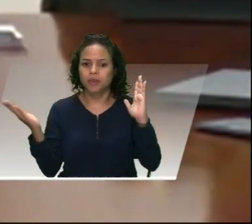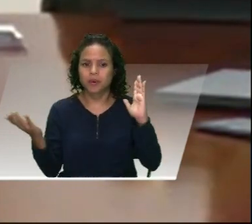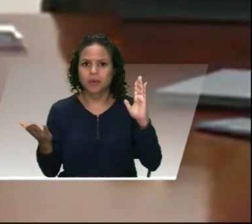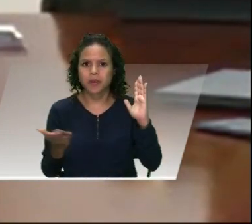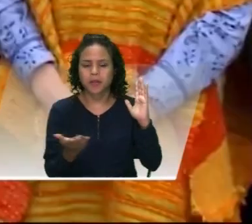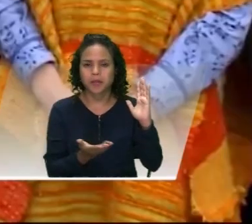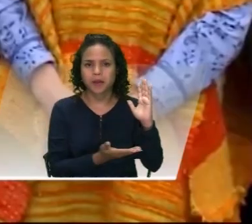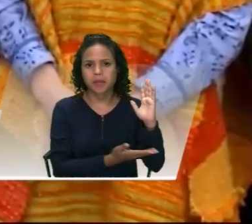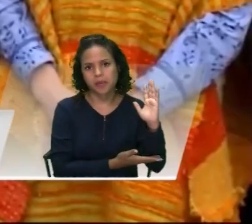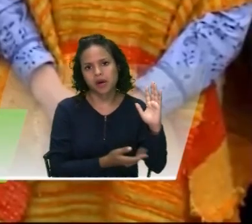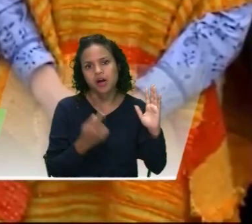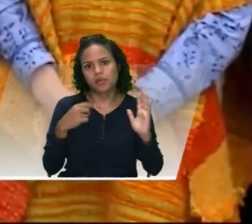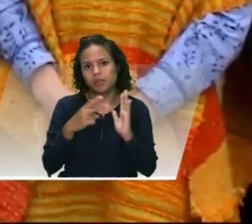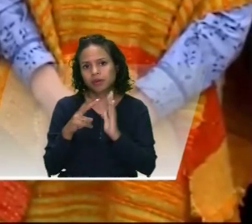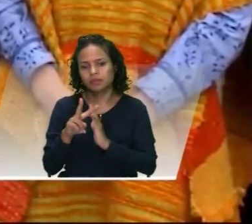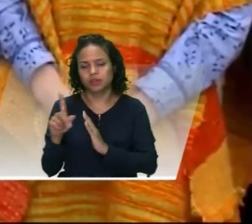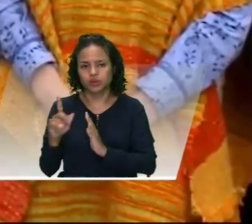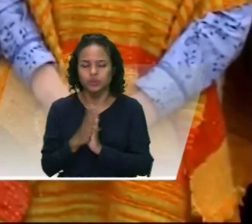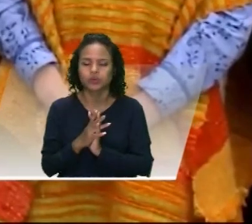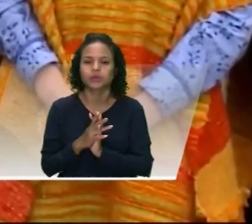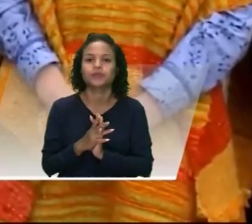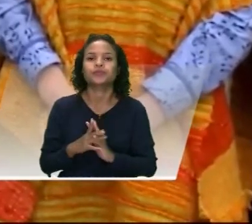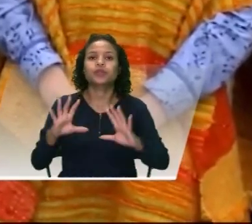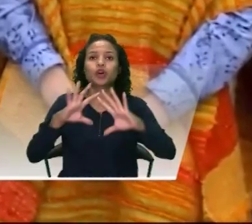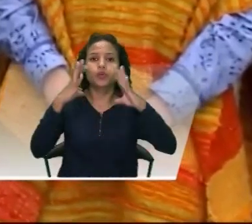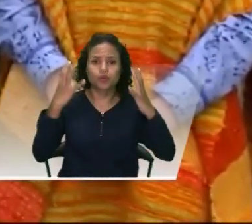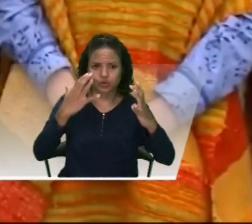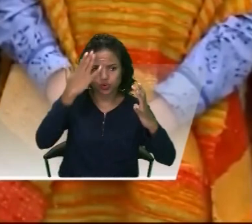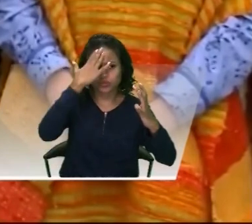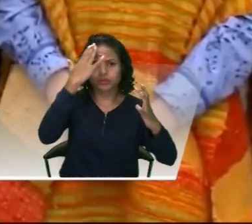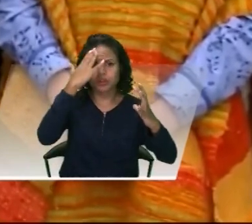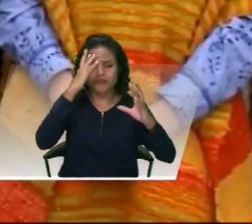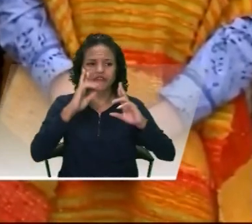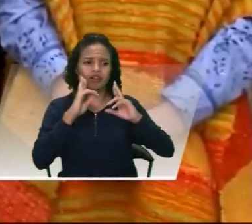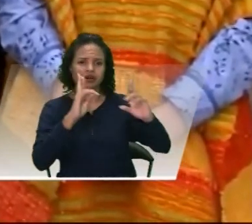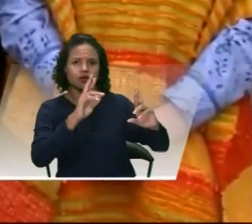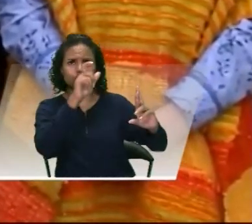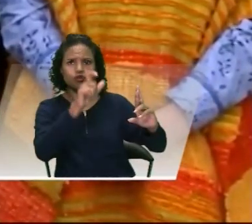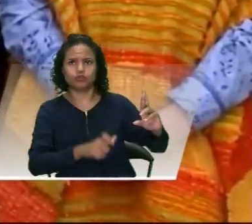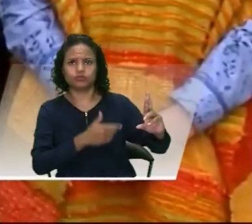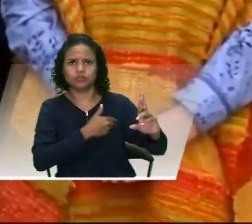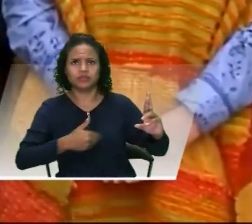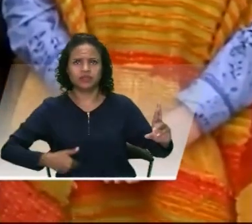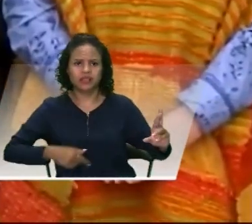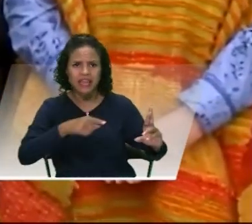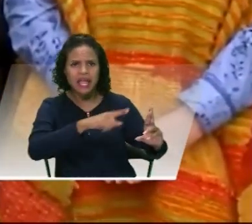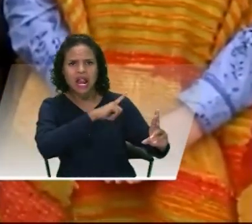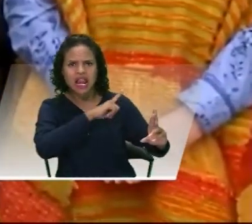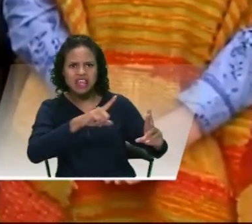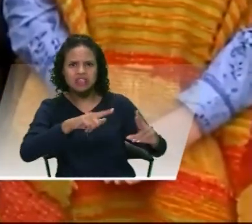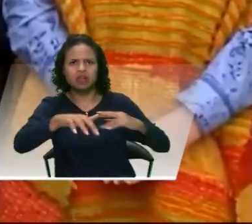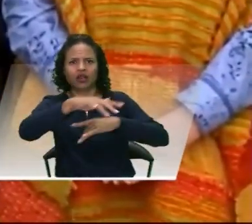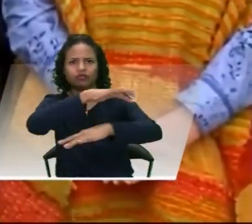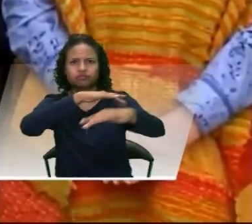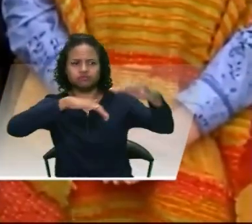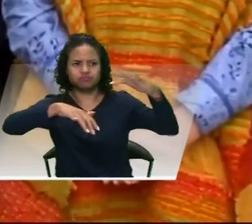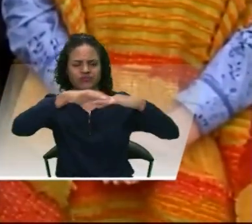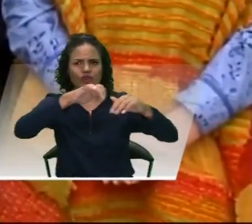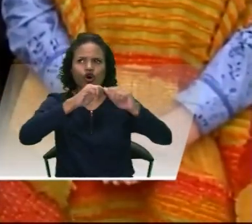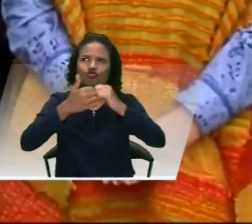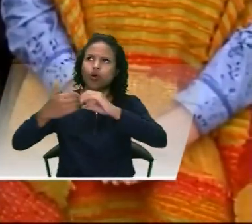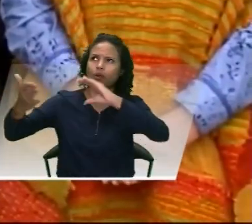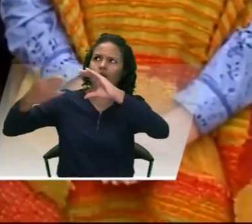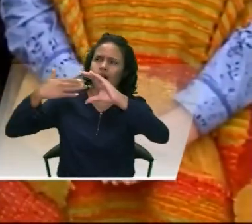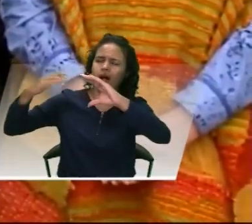2021. Y el mundo reconoce al presidente como un líder ambiental en la lucha contra el cambio climático que